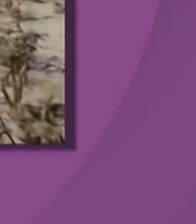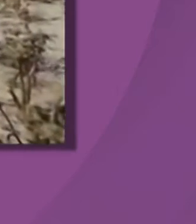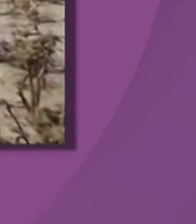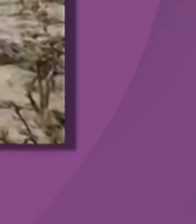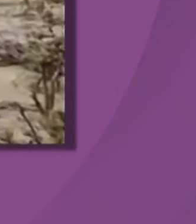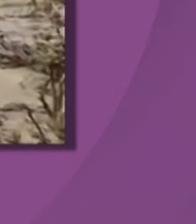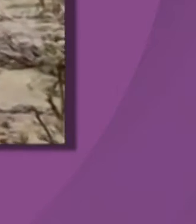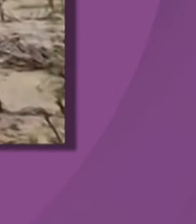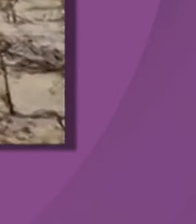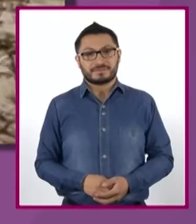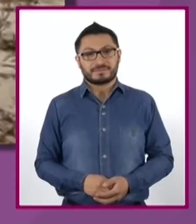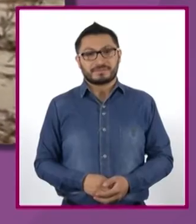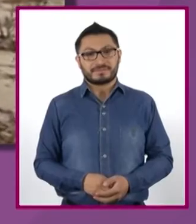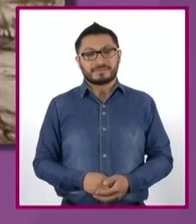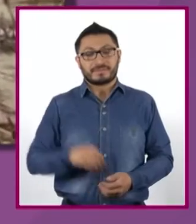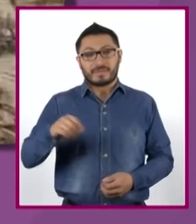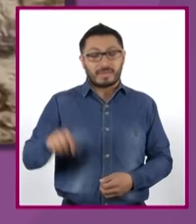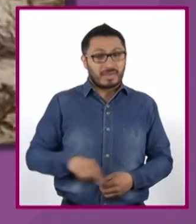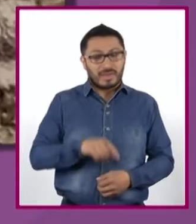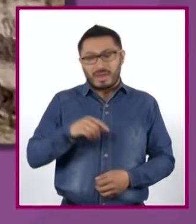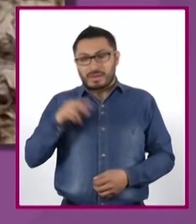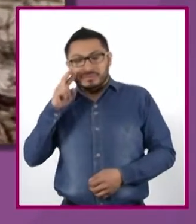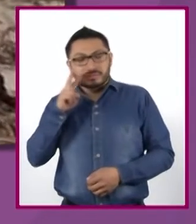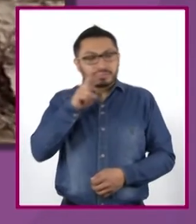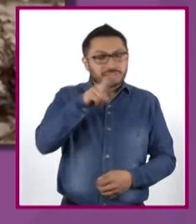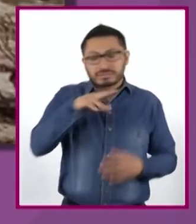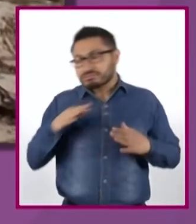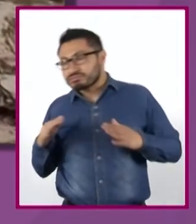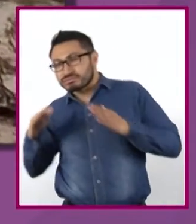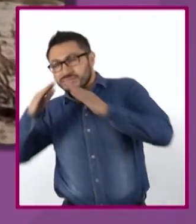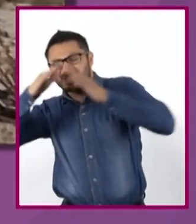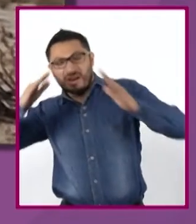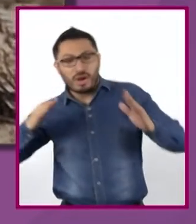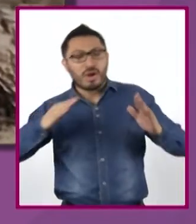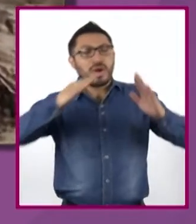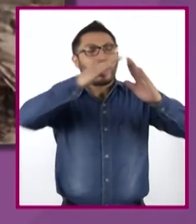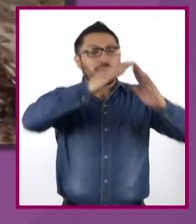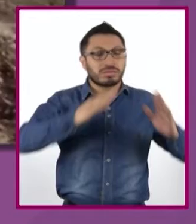Más adelante, los cerros referenciales del territorio.